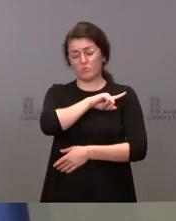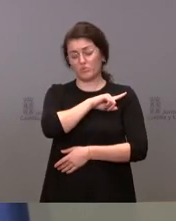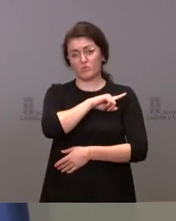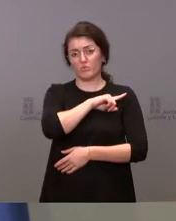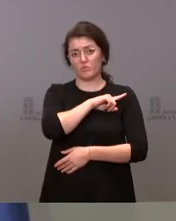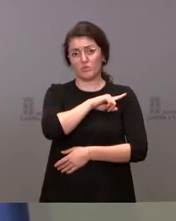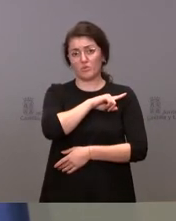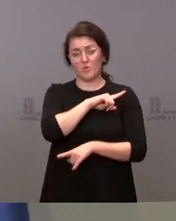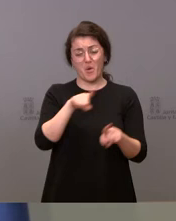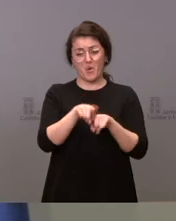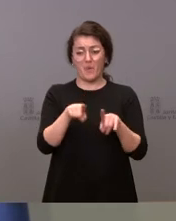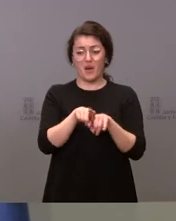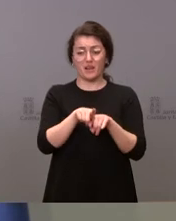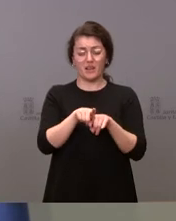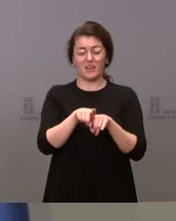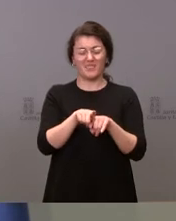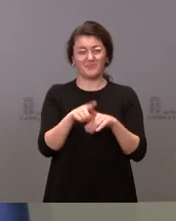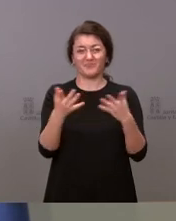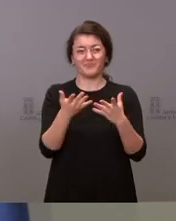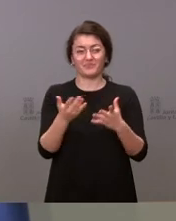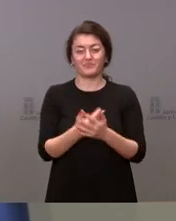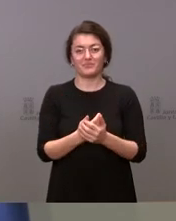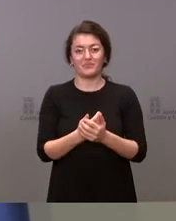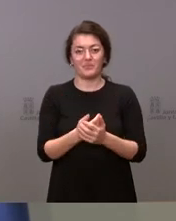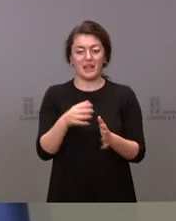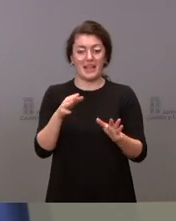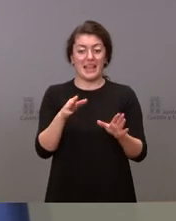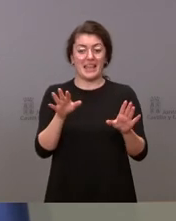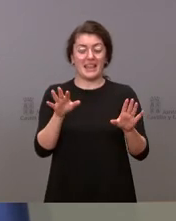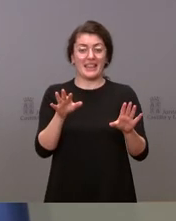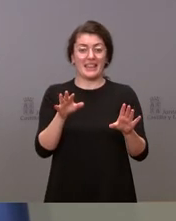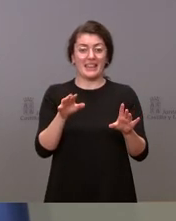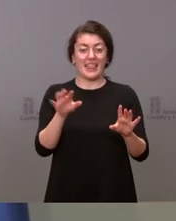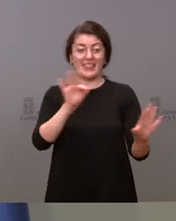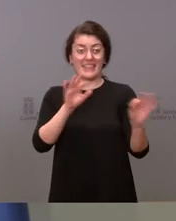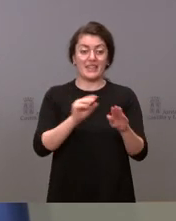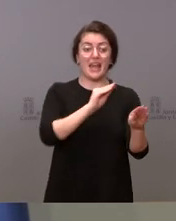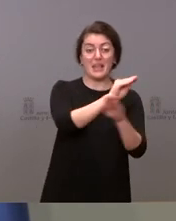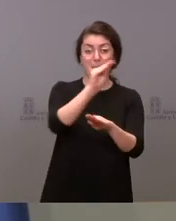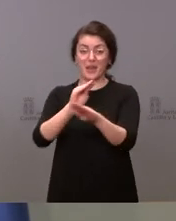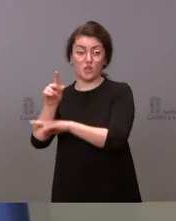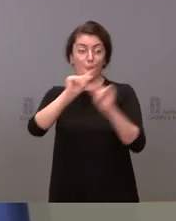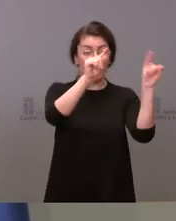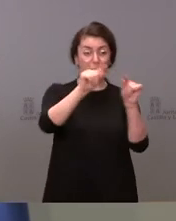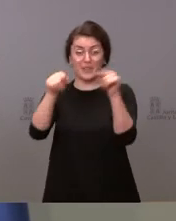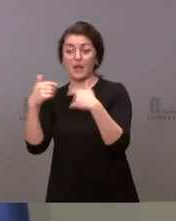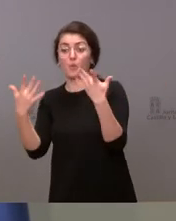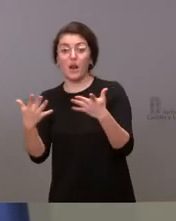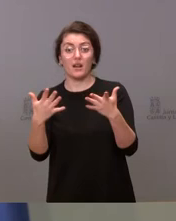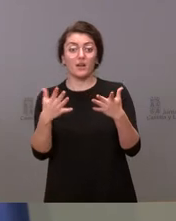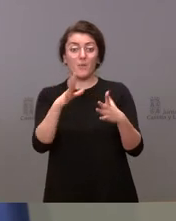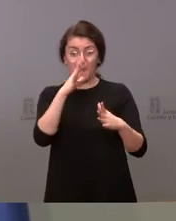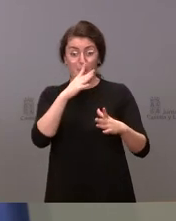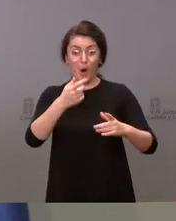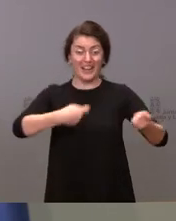nuestras decisiones de inversión en una provincia o en otra por esta negociación. Estamos